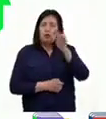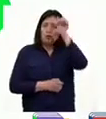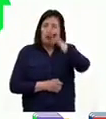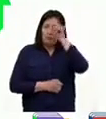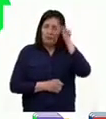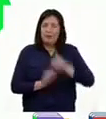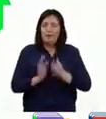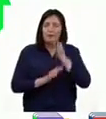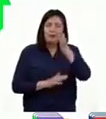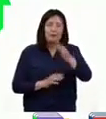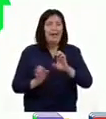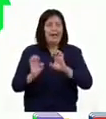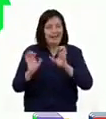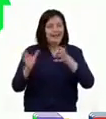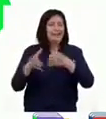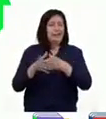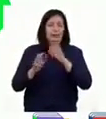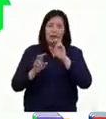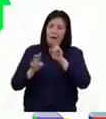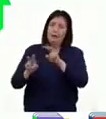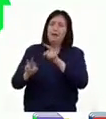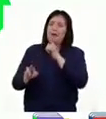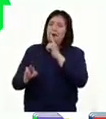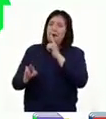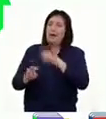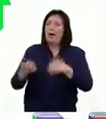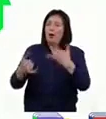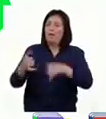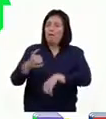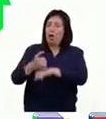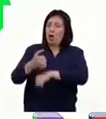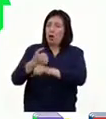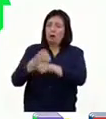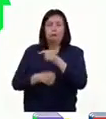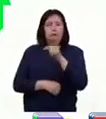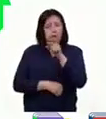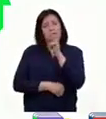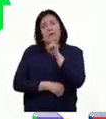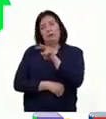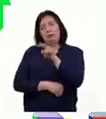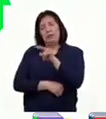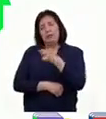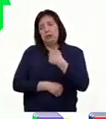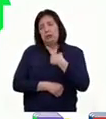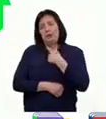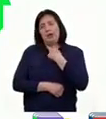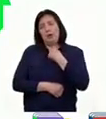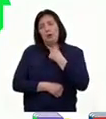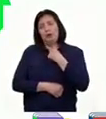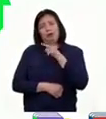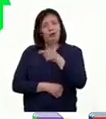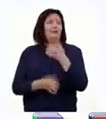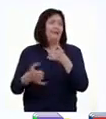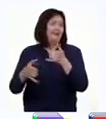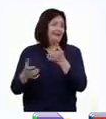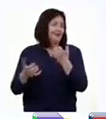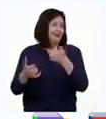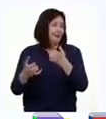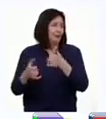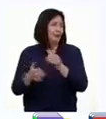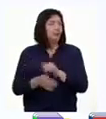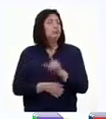domingos íbamos al estadio a ver a mi papá jugar fútbol. De ahí nació mi gusto por ese deporte.